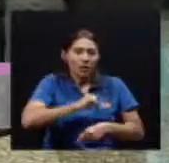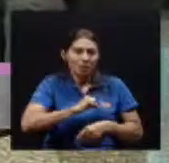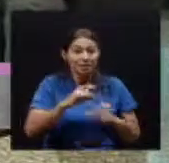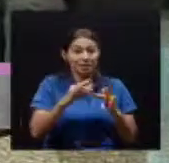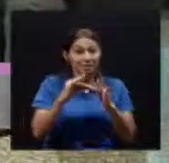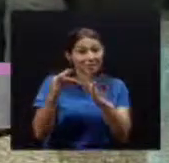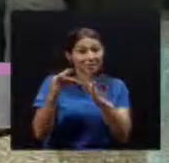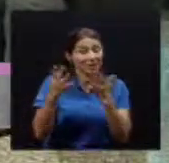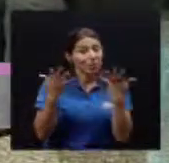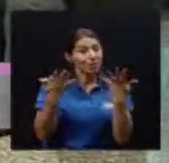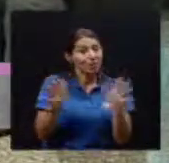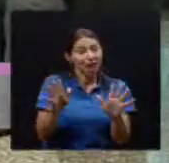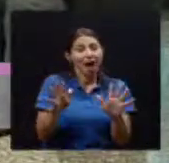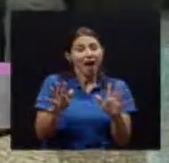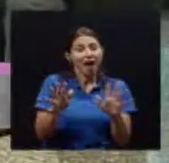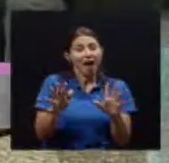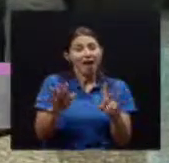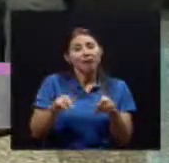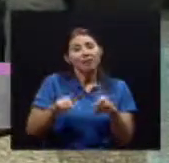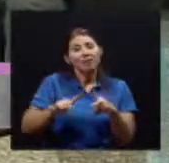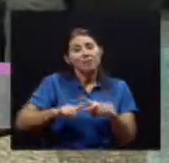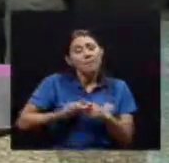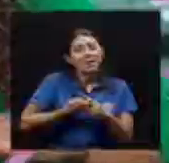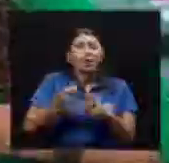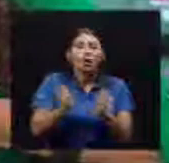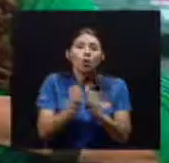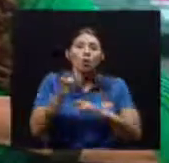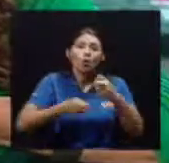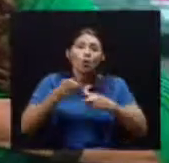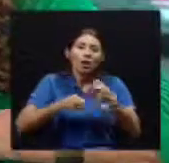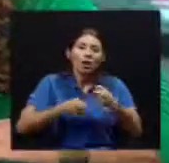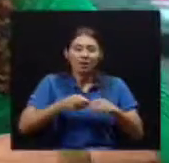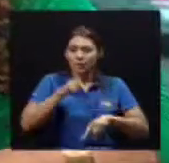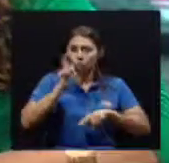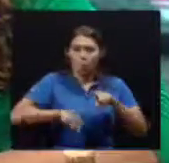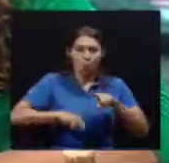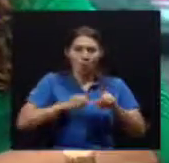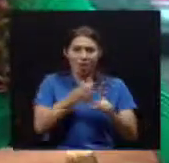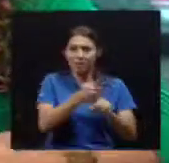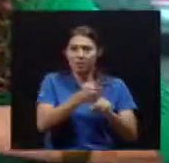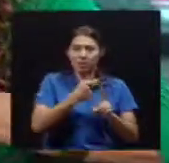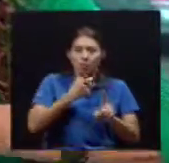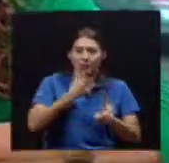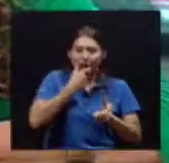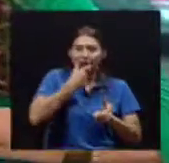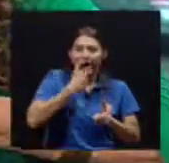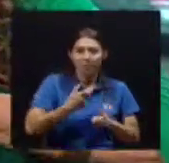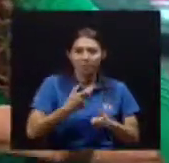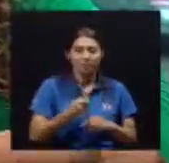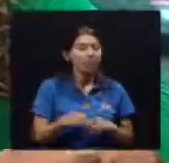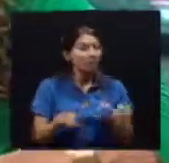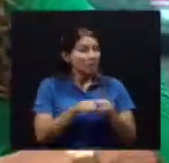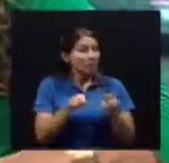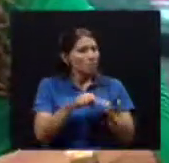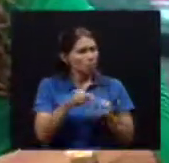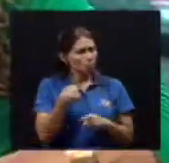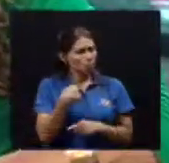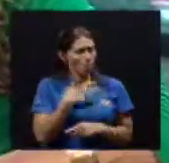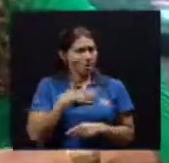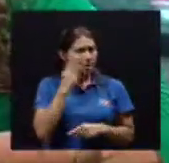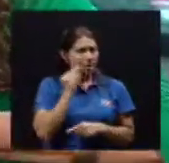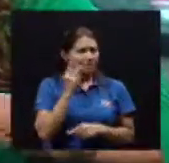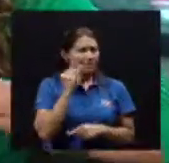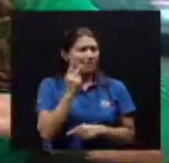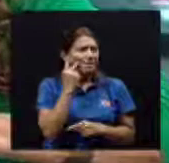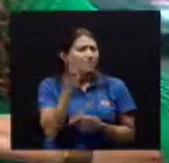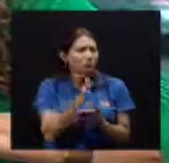a veces Cuando el adulto mayor Está un poco delicado Le quitan la prótesis Y la guardan Cuando el adulto mayor Mejora